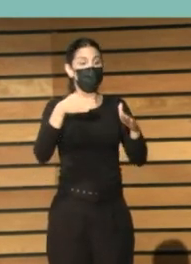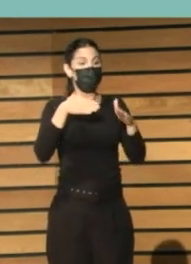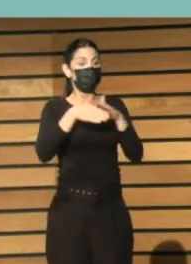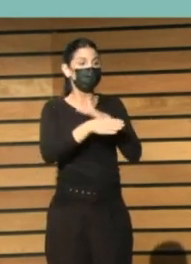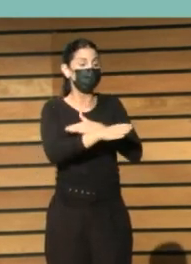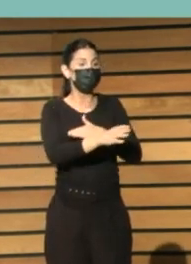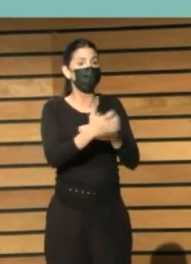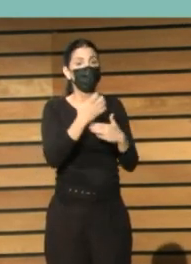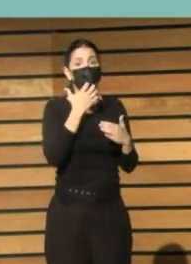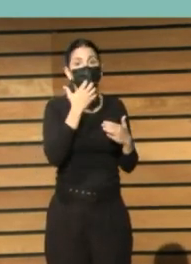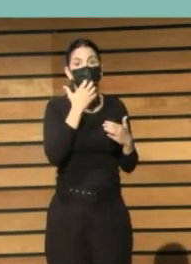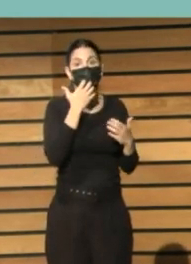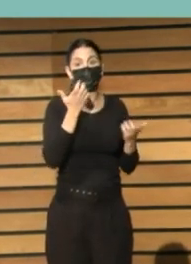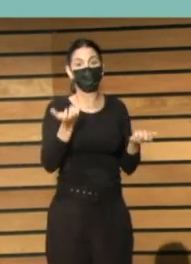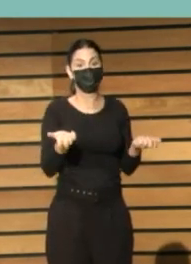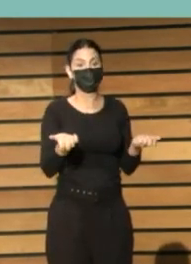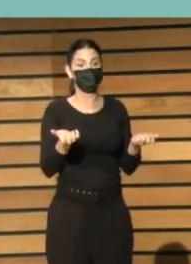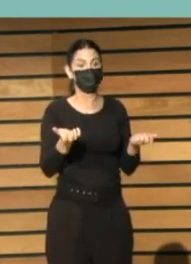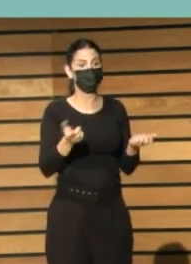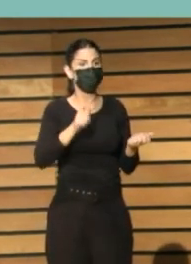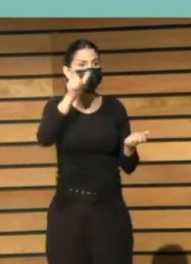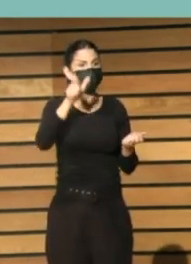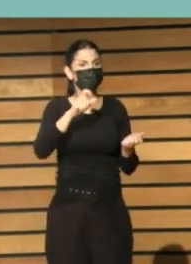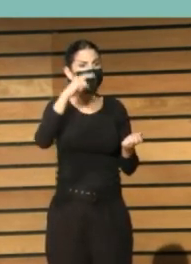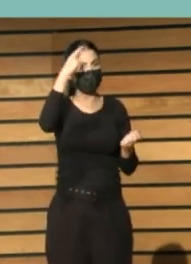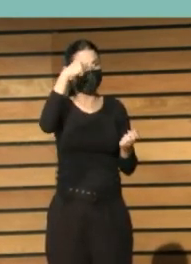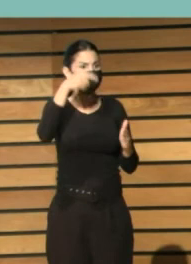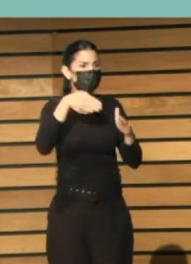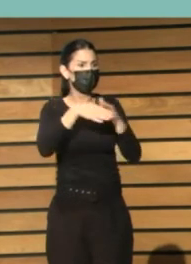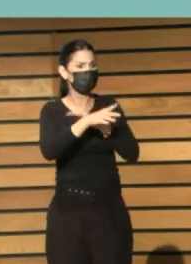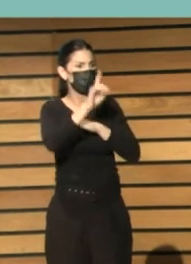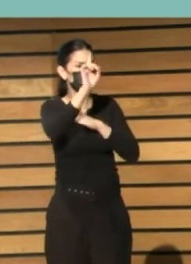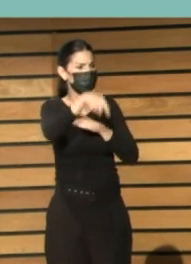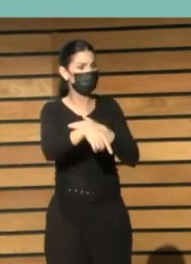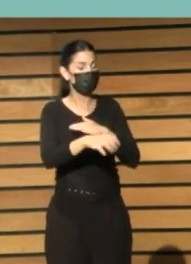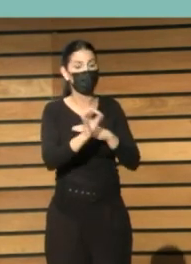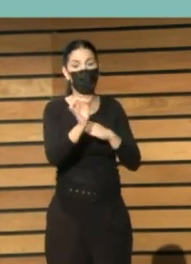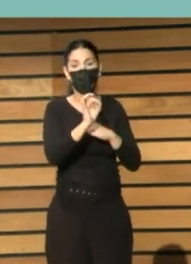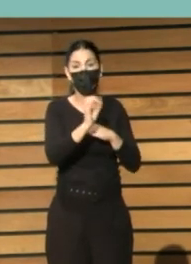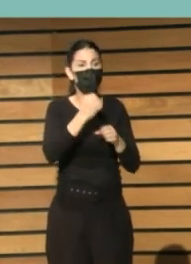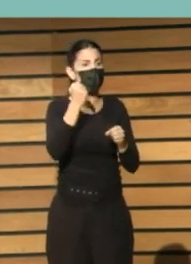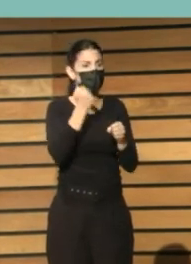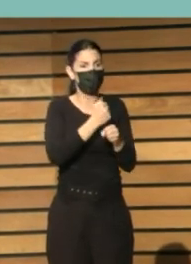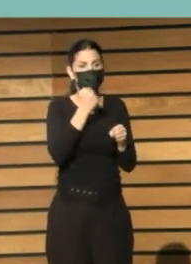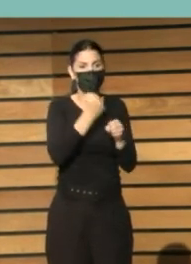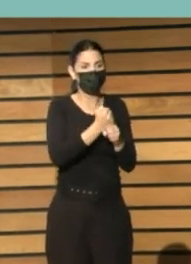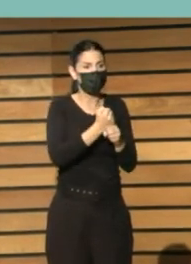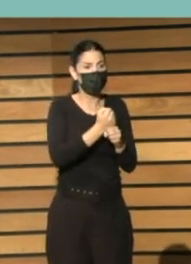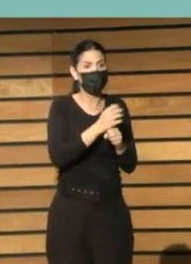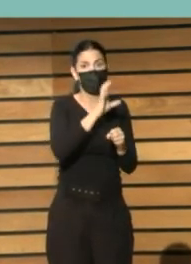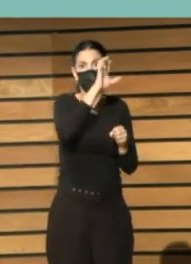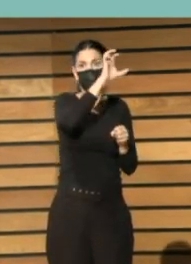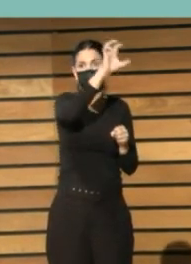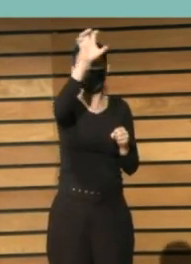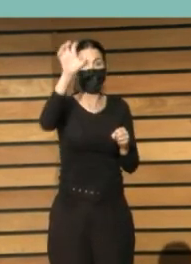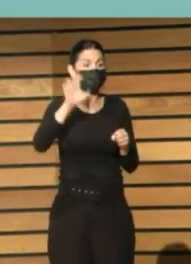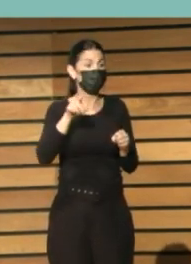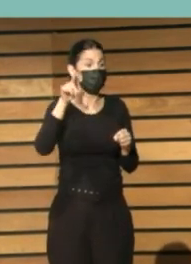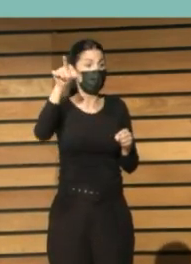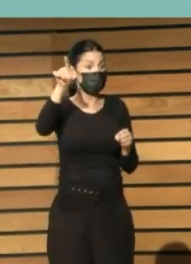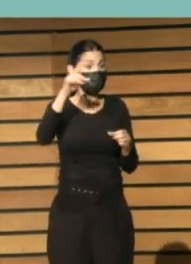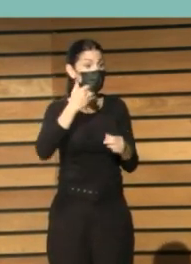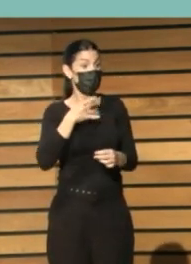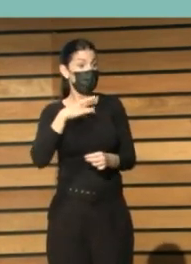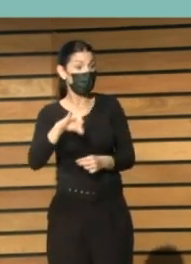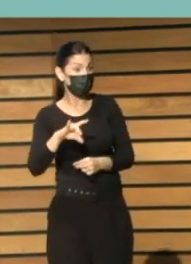allí no solamente a la cultura vamos a aprovechar que puedan trabajar desde allí si pueden trabajar desde allí podrán prestar libros y podrán